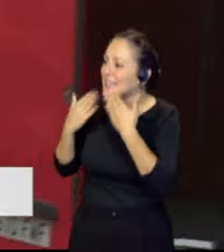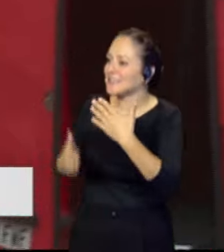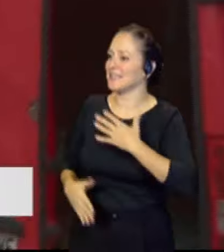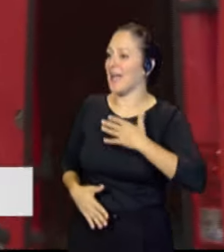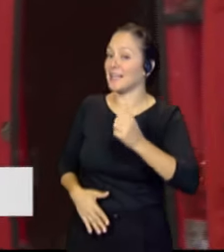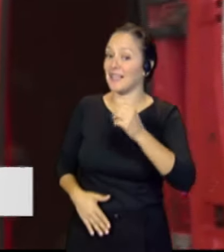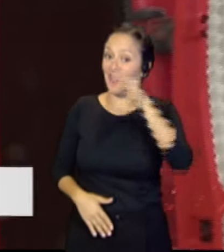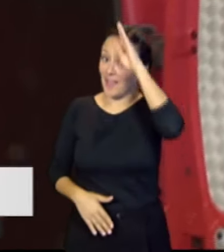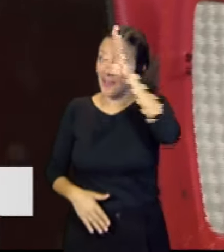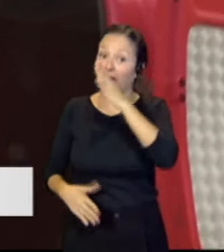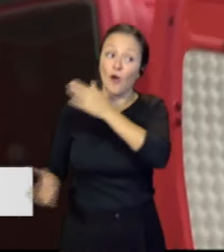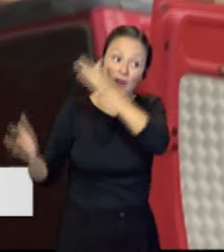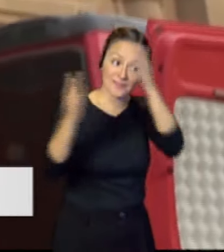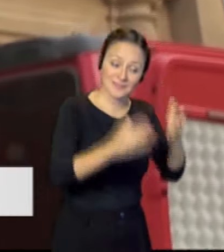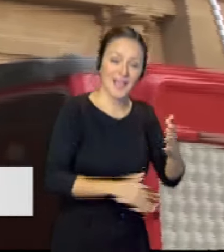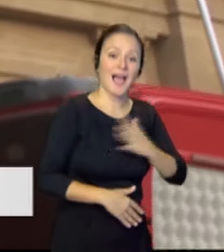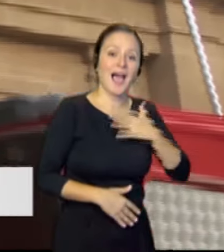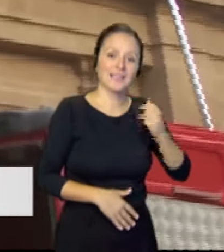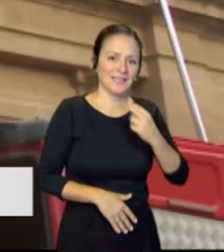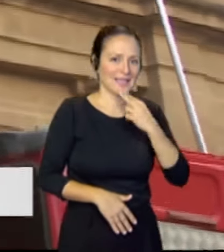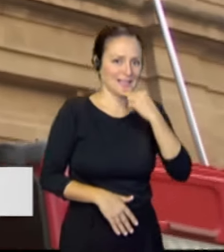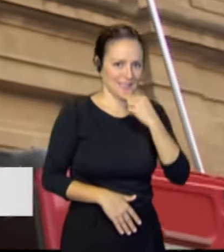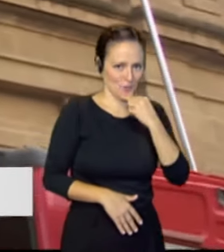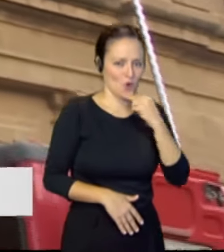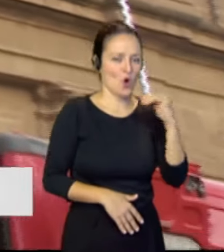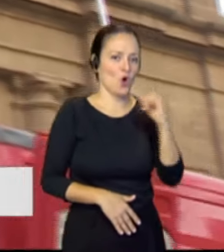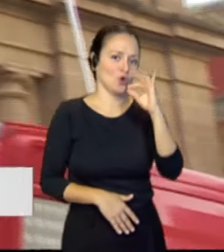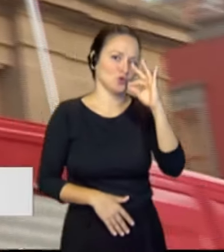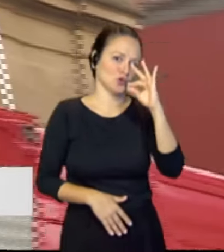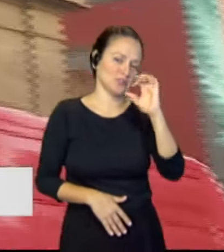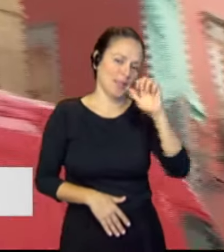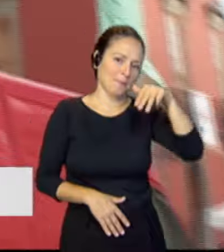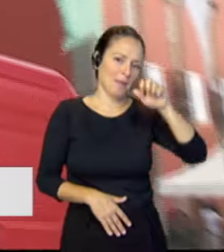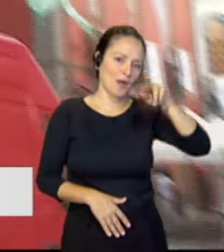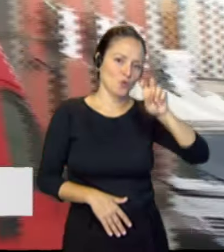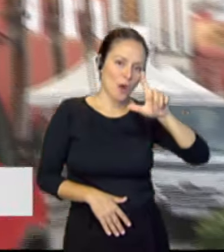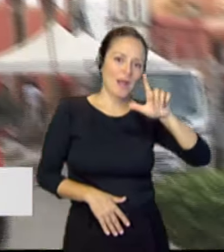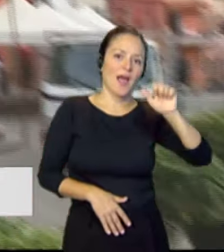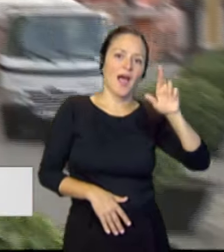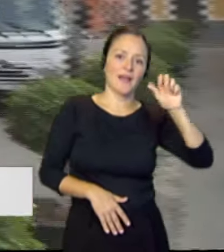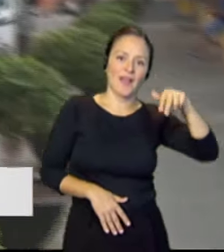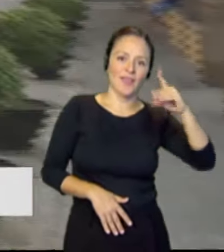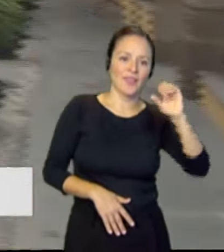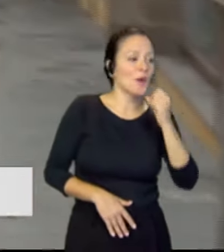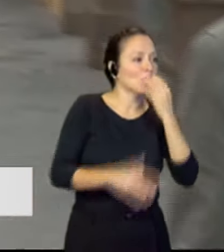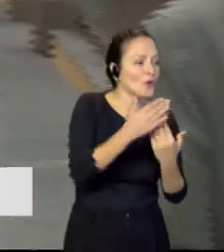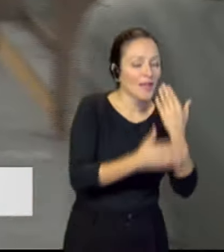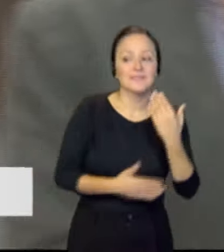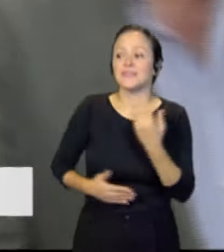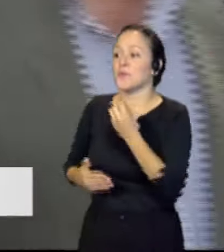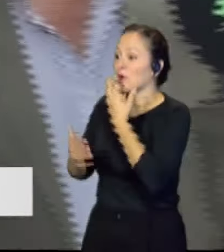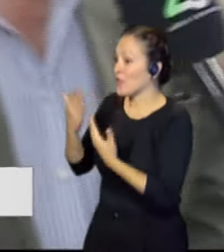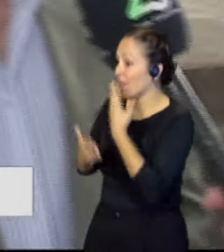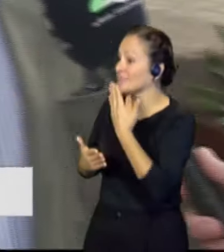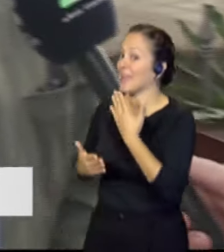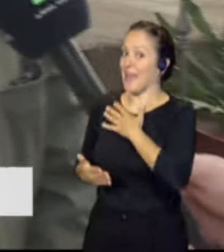porque vamos a hablar con el alcalde de Calatayug, José Manuel Aranda. Alcalde, buenos días. Muy buenos días, encantado de esta recepción